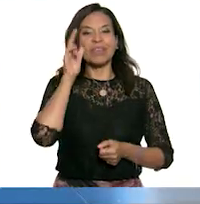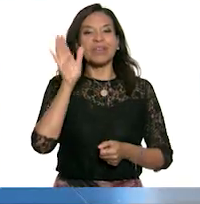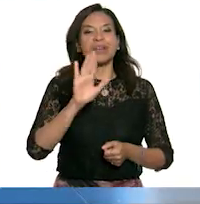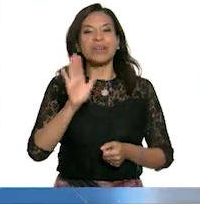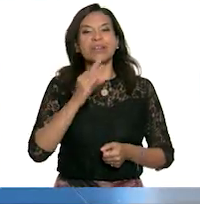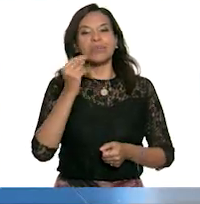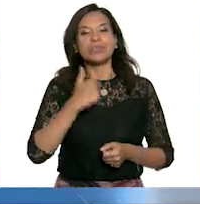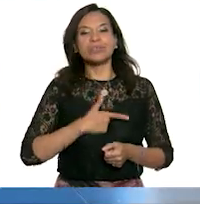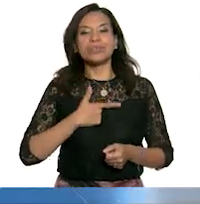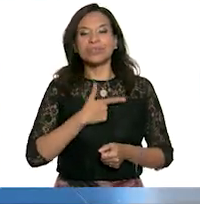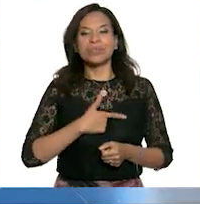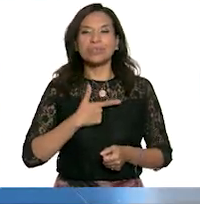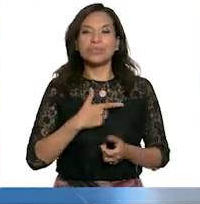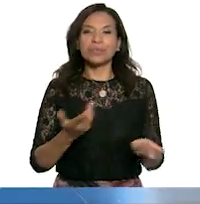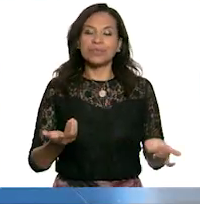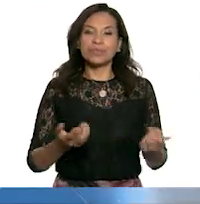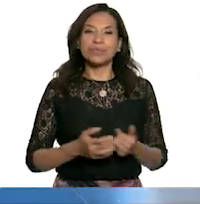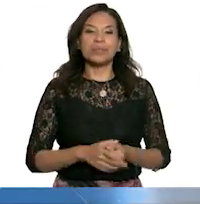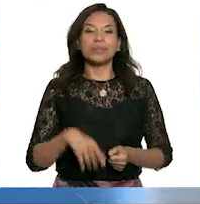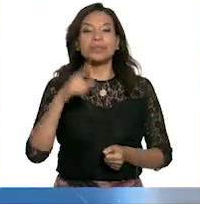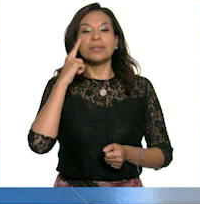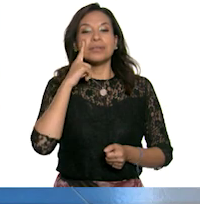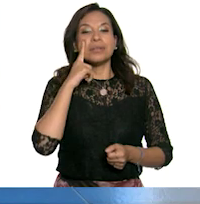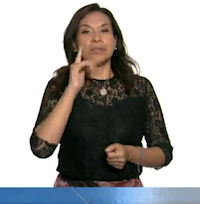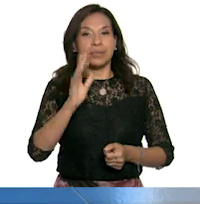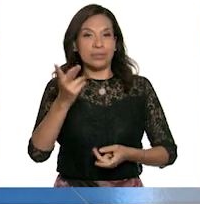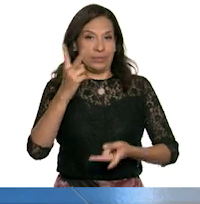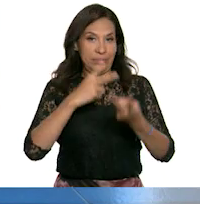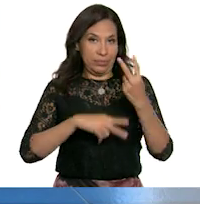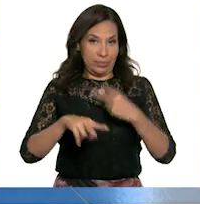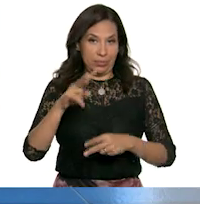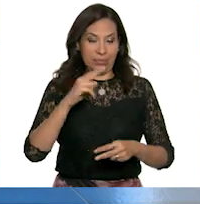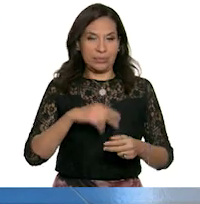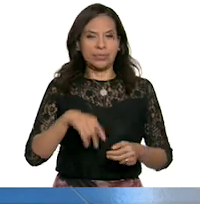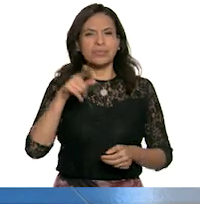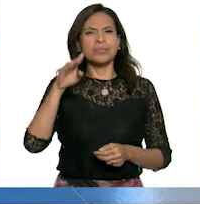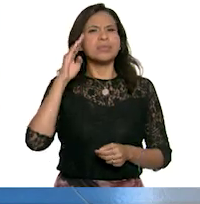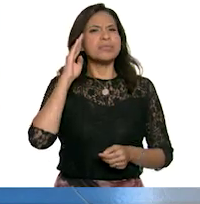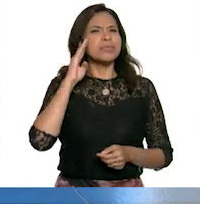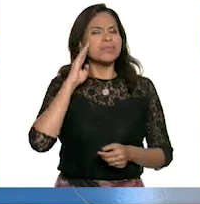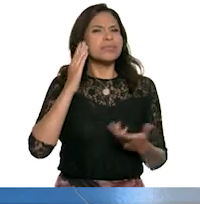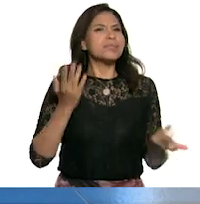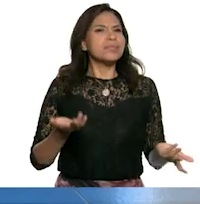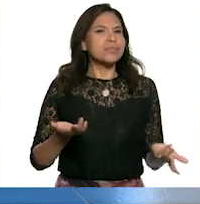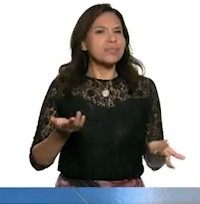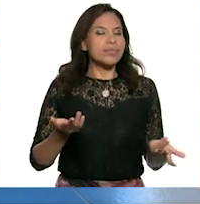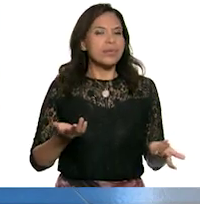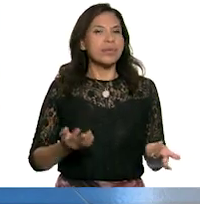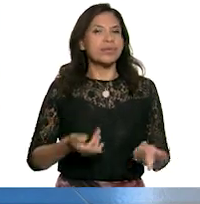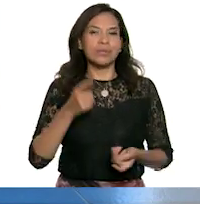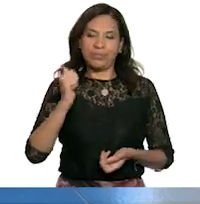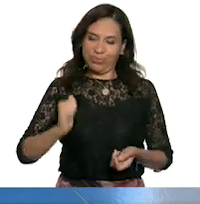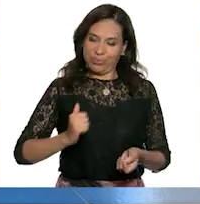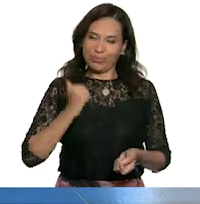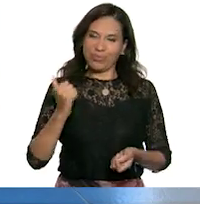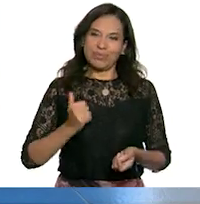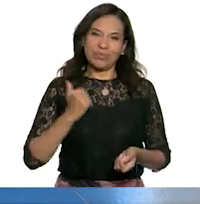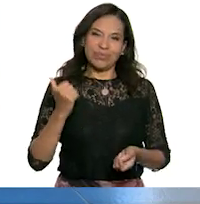Panchito, mucho gusto! Pues mira, ya que estás aquí, ¿qué te parece si aprovechamos?